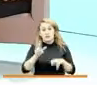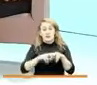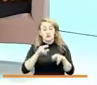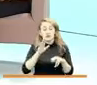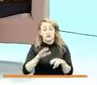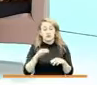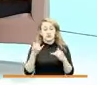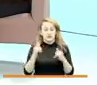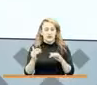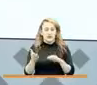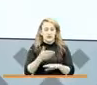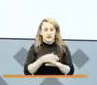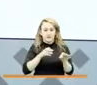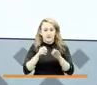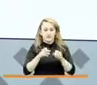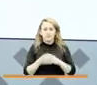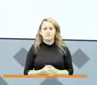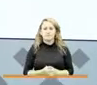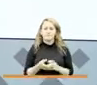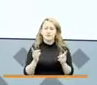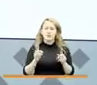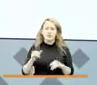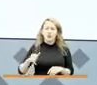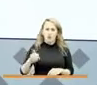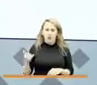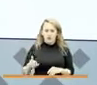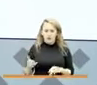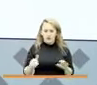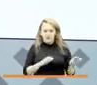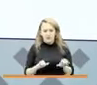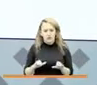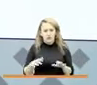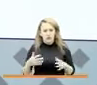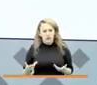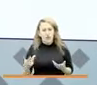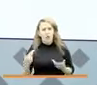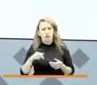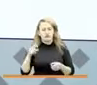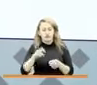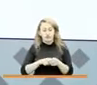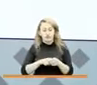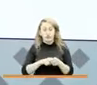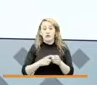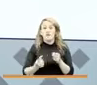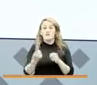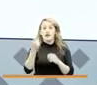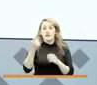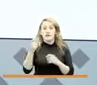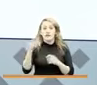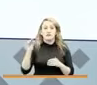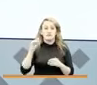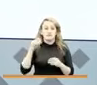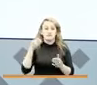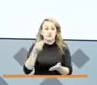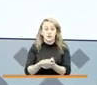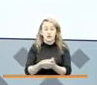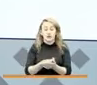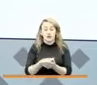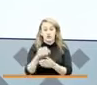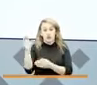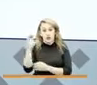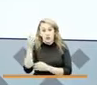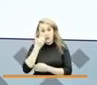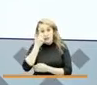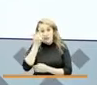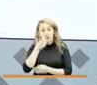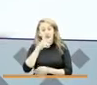que ya hablamos. Lo mismo en jóvenes, metimos a los jóvenes que estaban inscritos y que aún no estaban recibiendo. Y en Colombia Mayor llegamos al